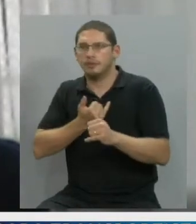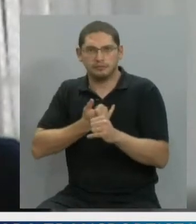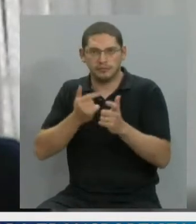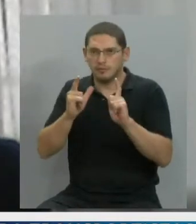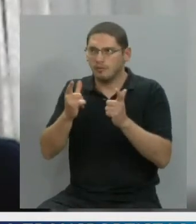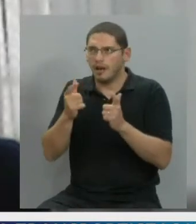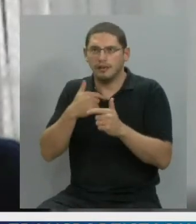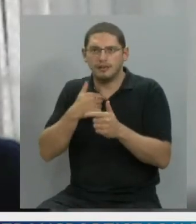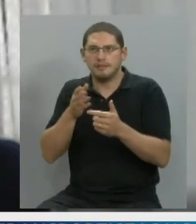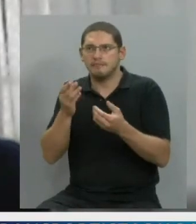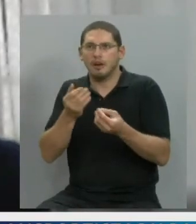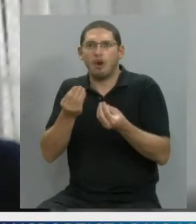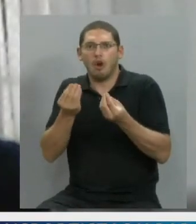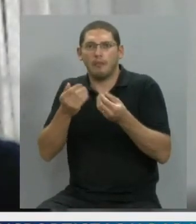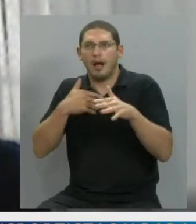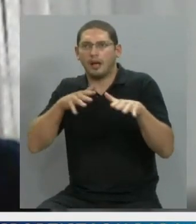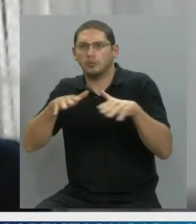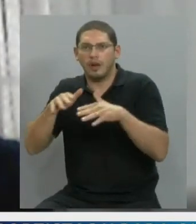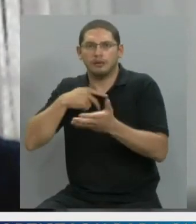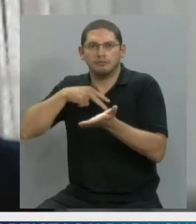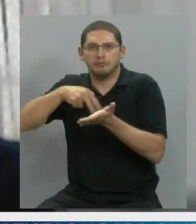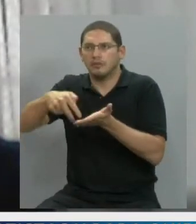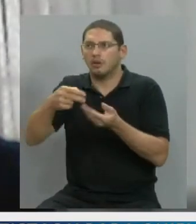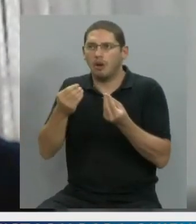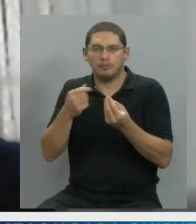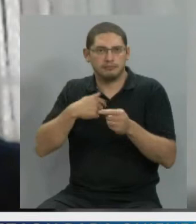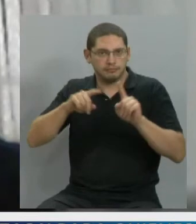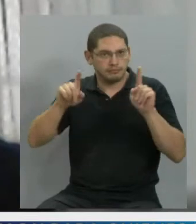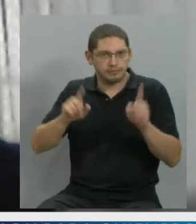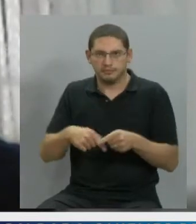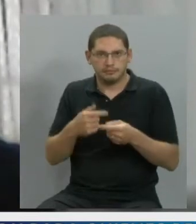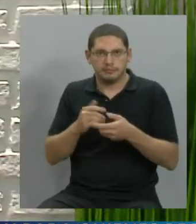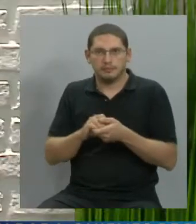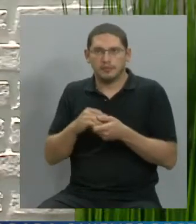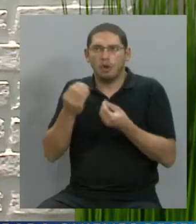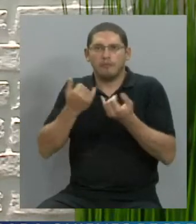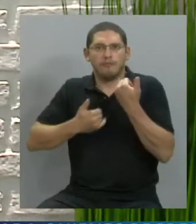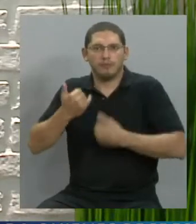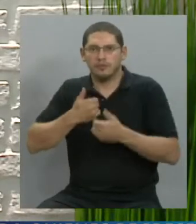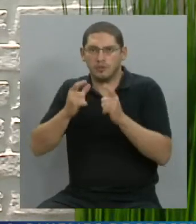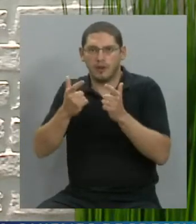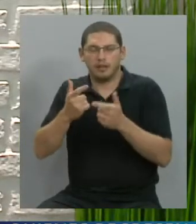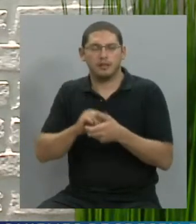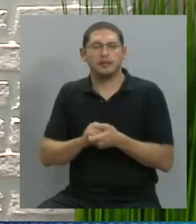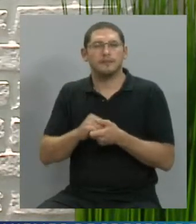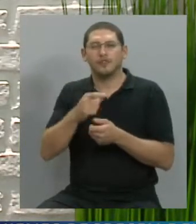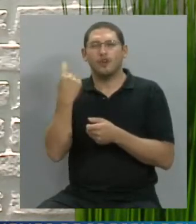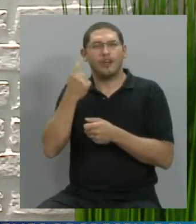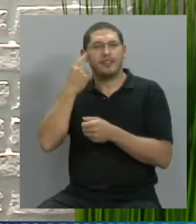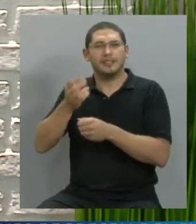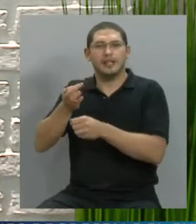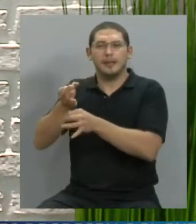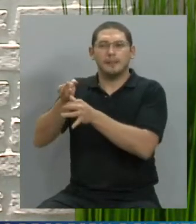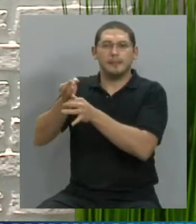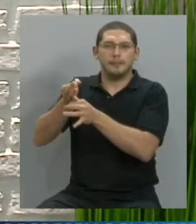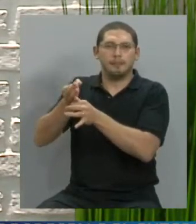ni cómo se actuaba ante uno de estos casos. También la situación es que uno dice mala praxis y se